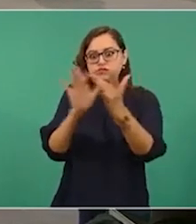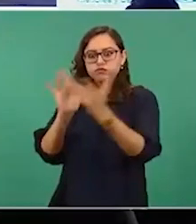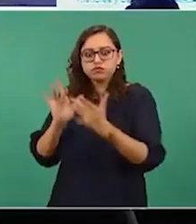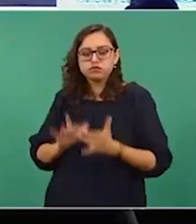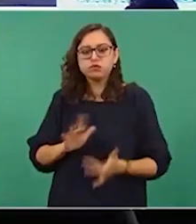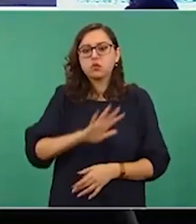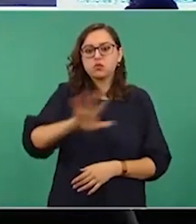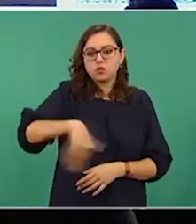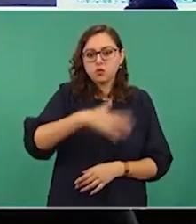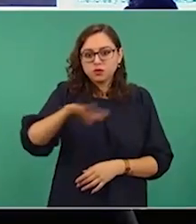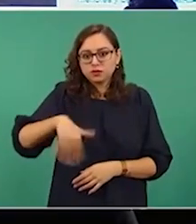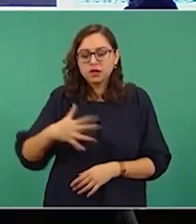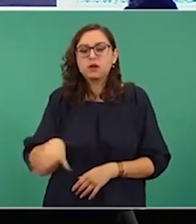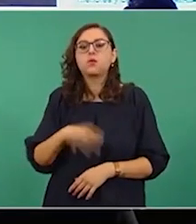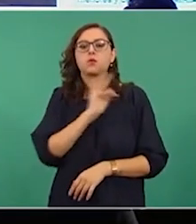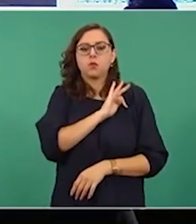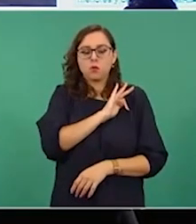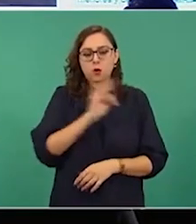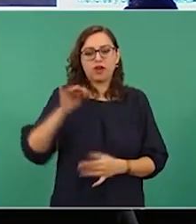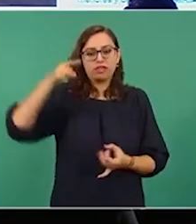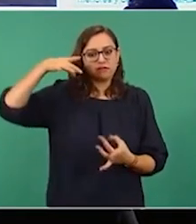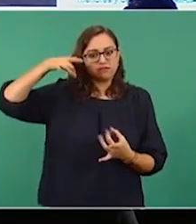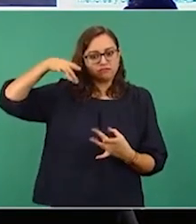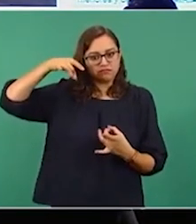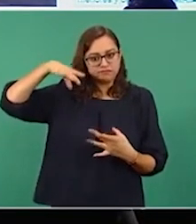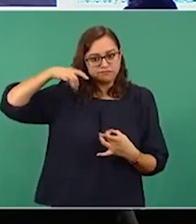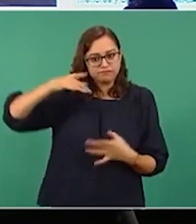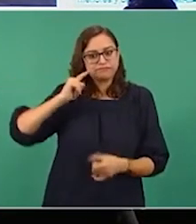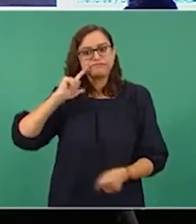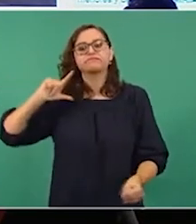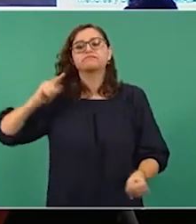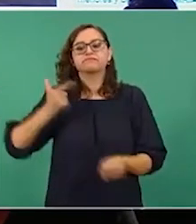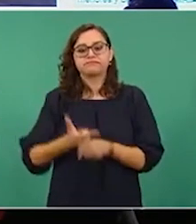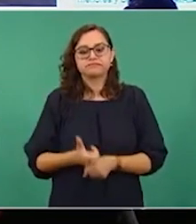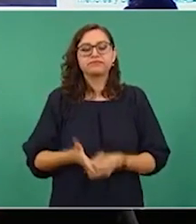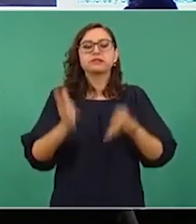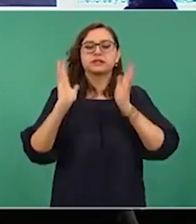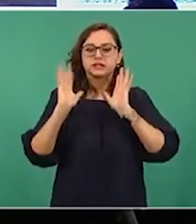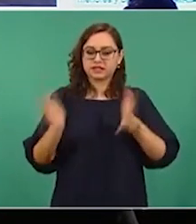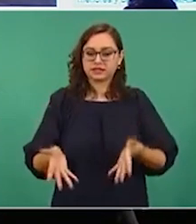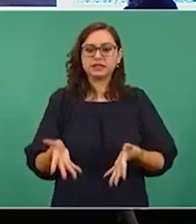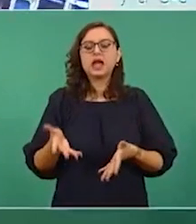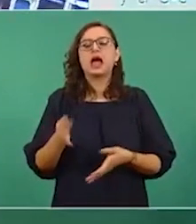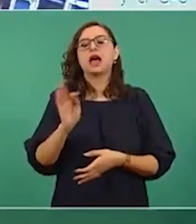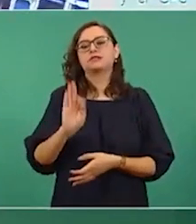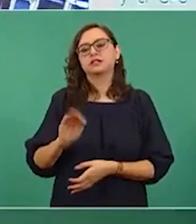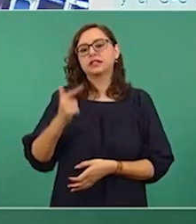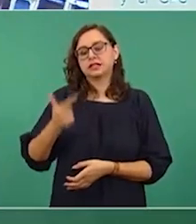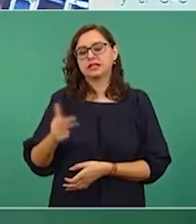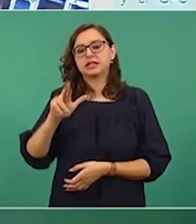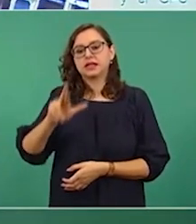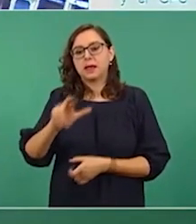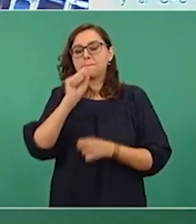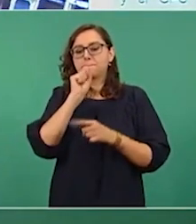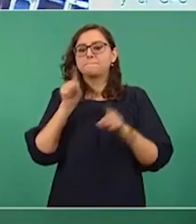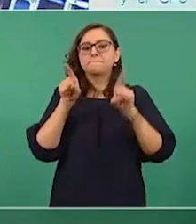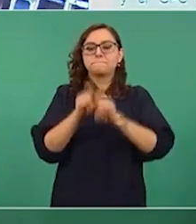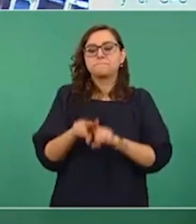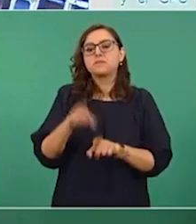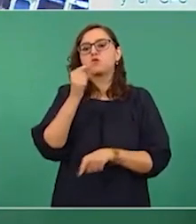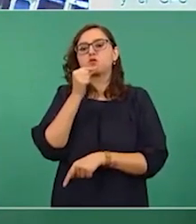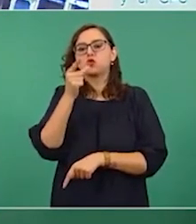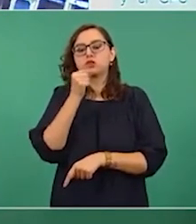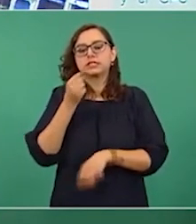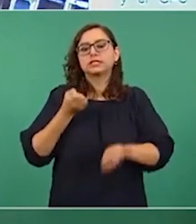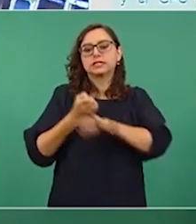jugando, se puede rastrear la ubicación y es cuando elementos de la fiscalía y la policía rescatan a